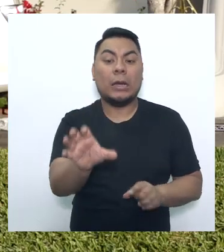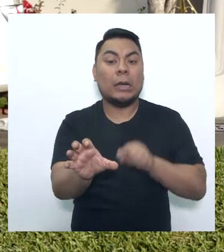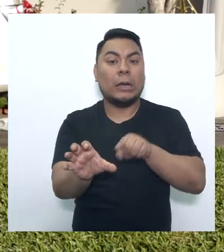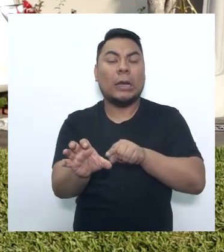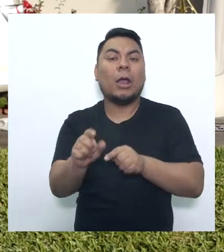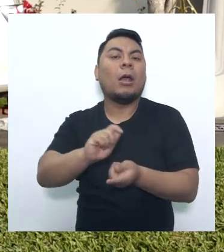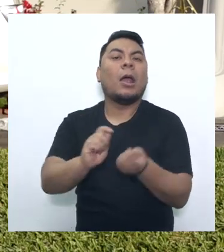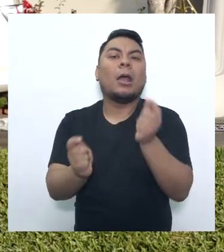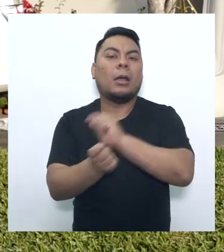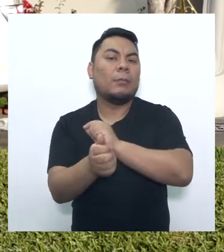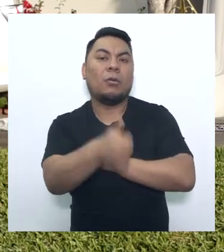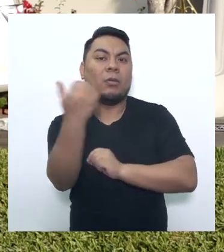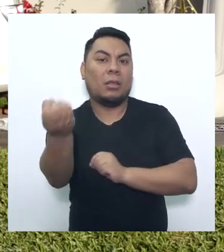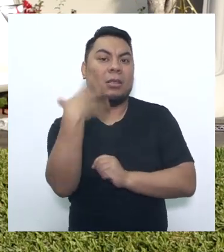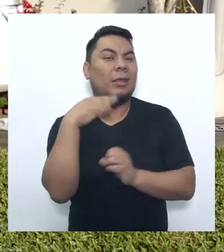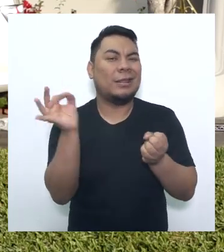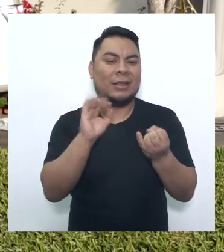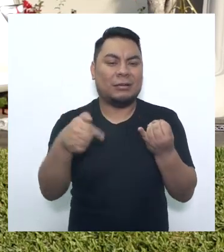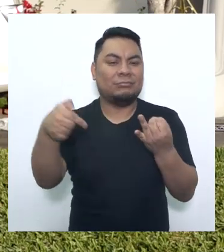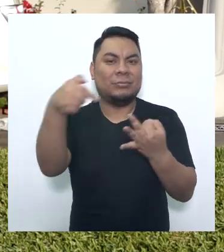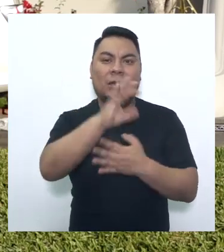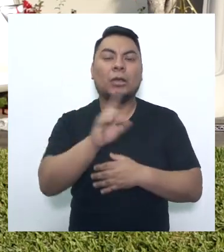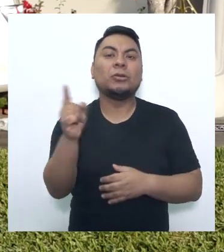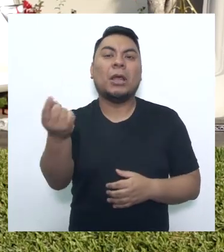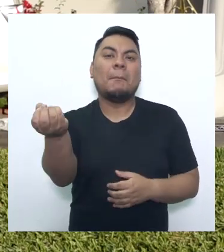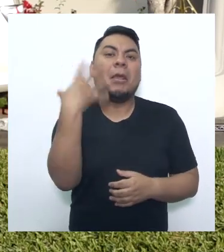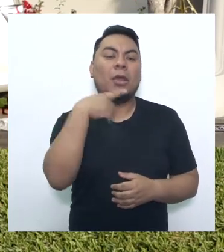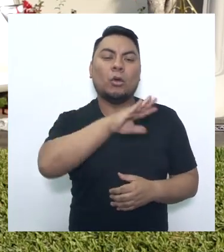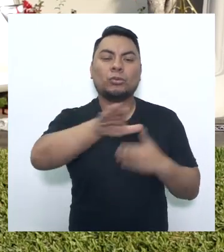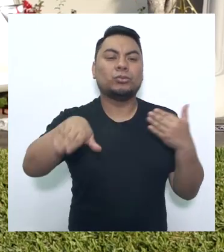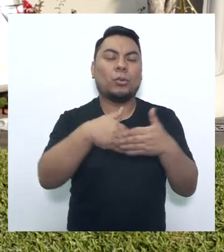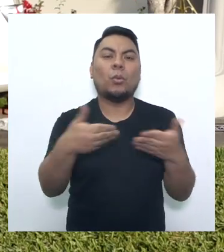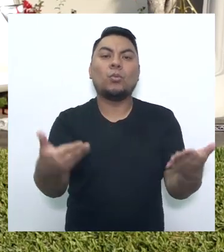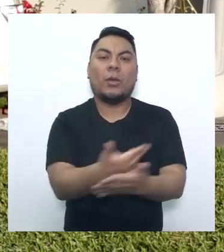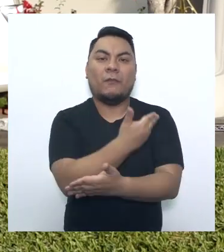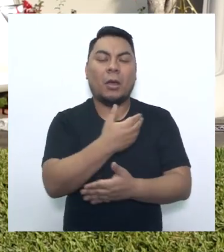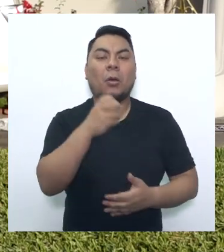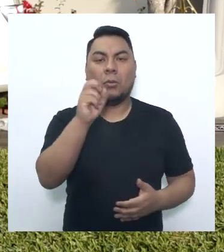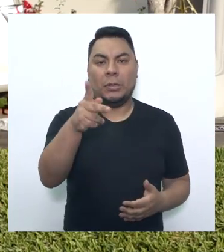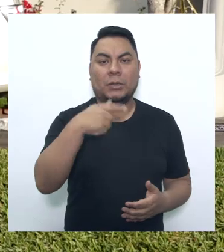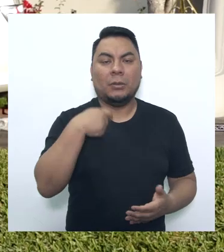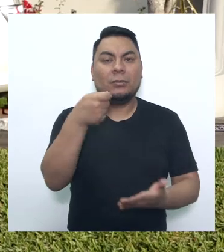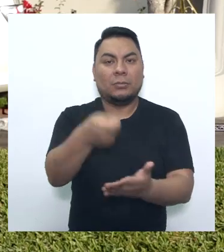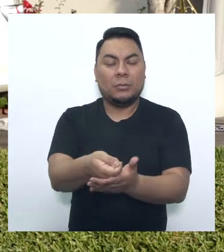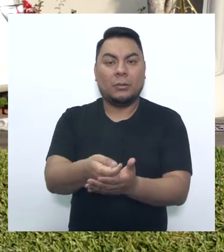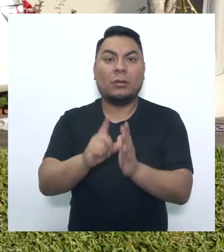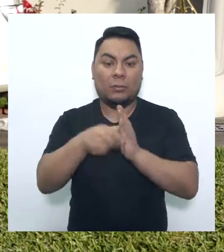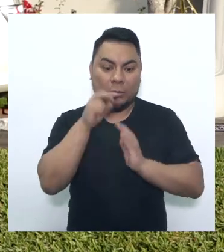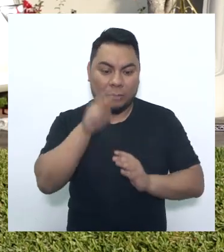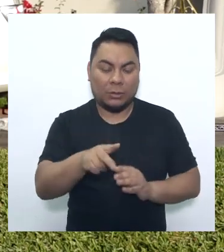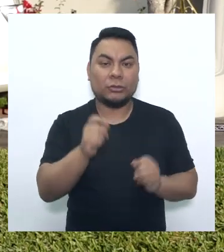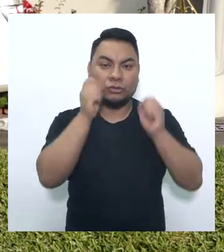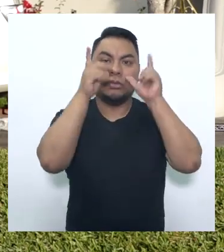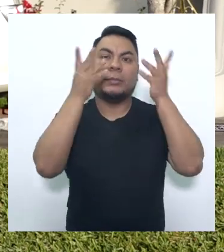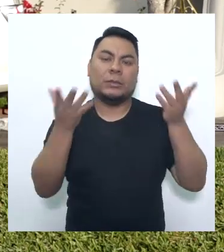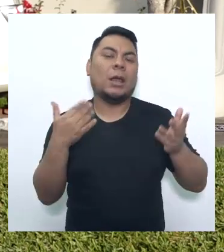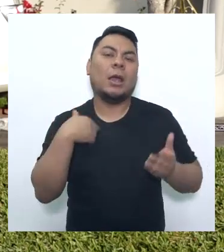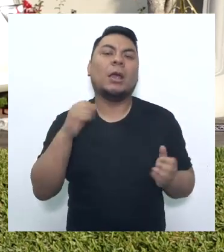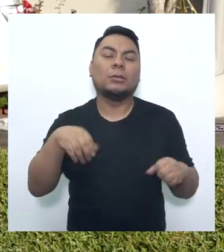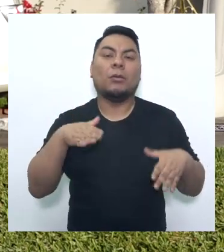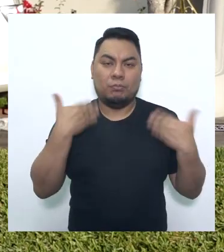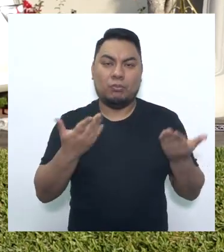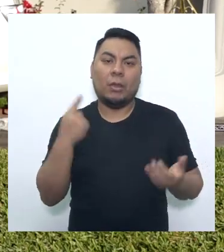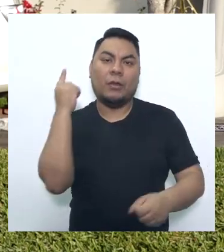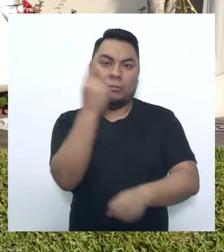brindó una información necesaria y correcta a fin de que el comprador pueda asumir voluntariamente